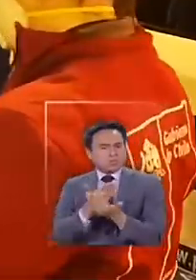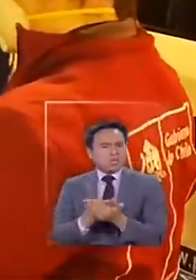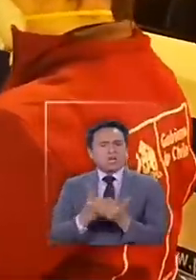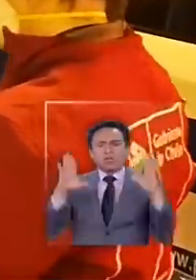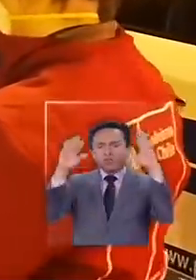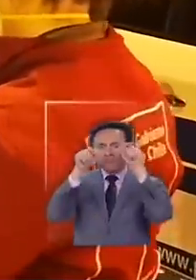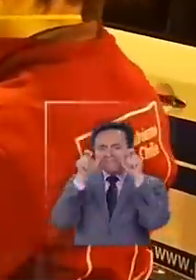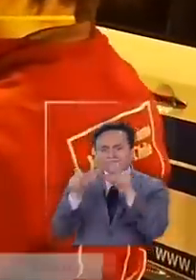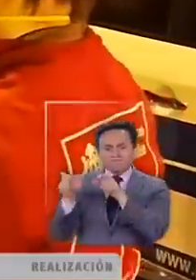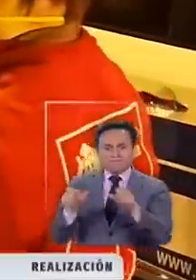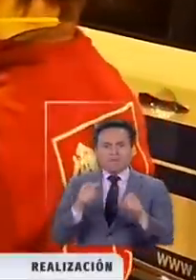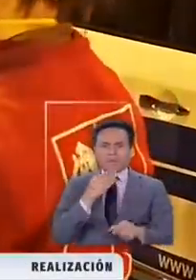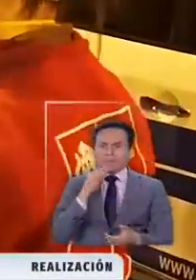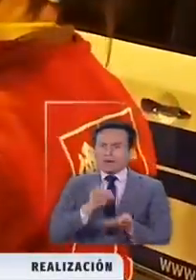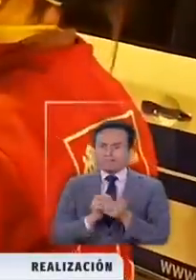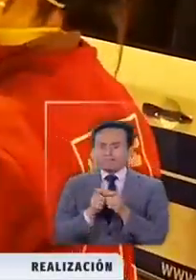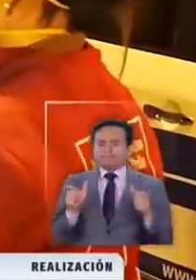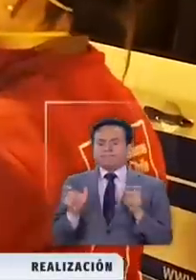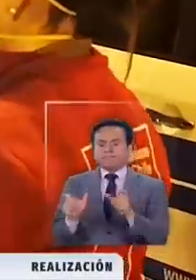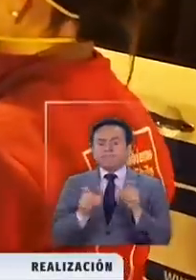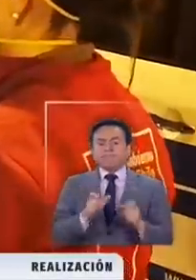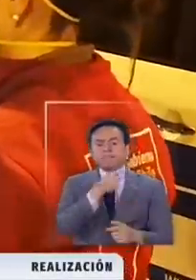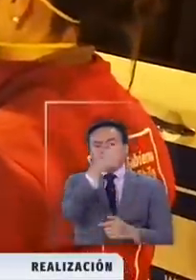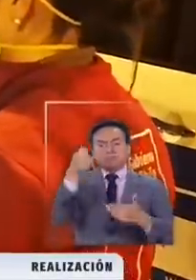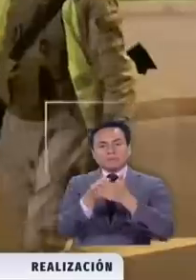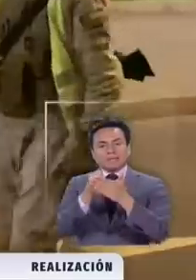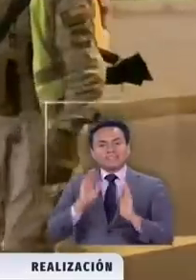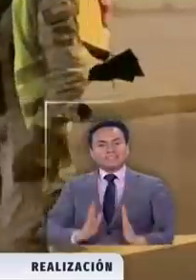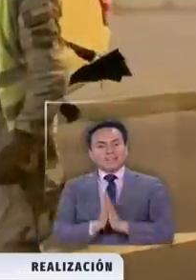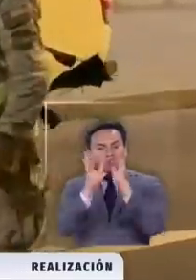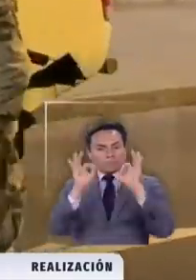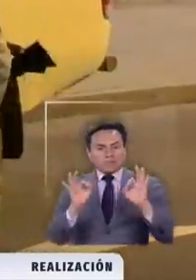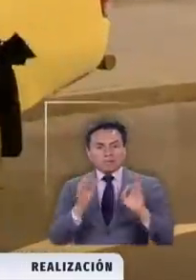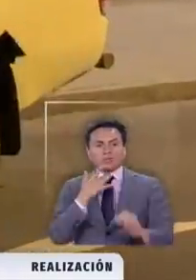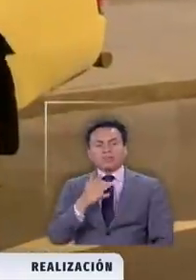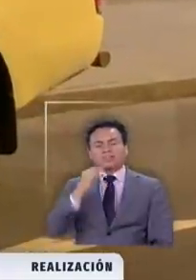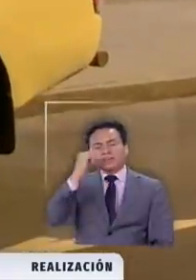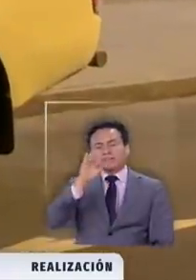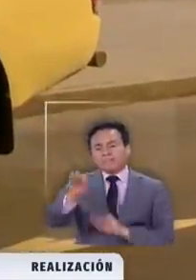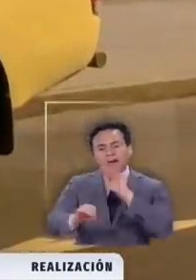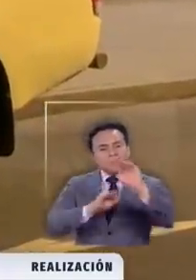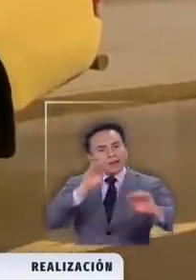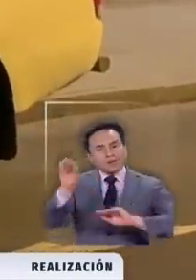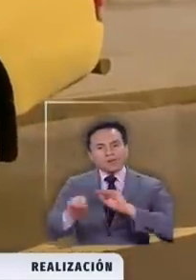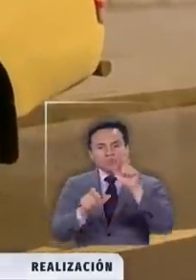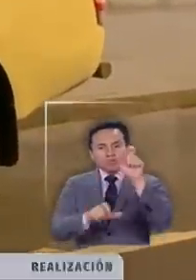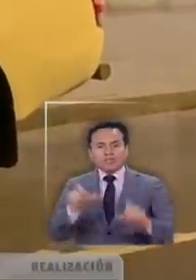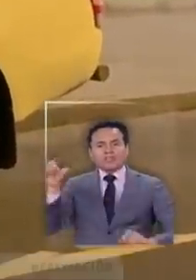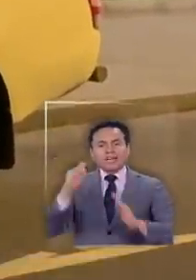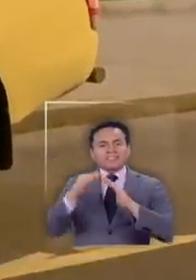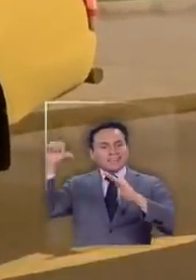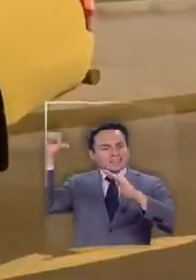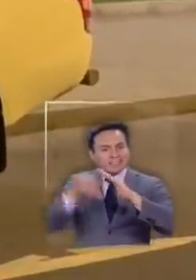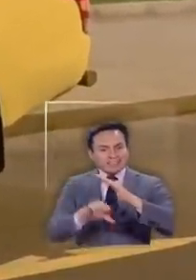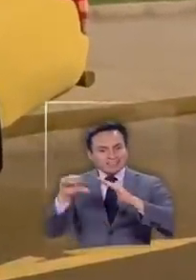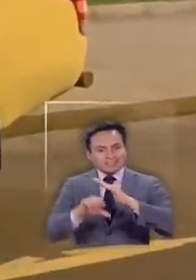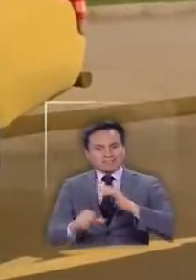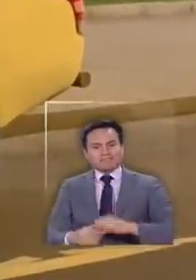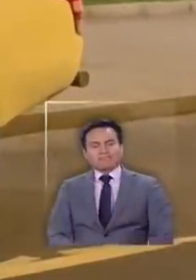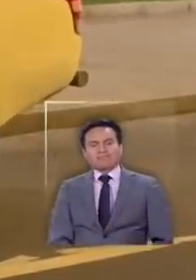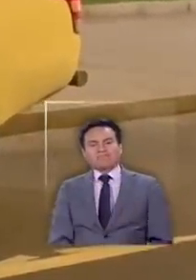nocturnas, sobre todo para este fin de Semana Santo. Como siempre, el llamado es a quedarse en casa.